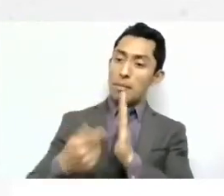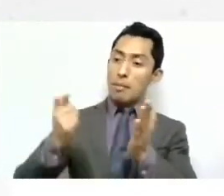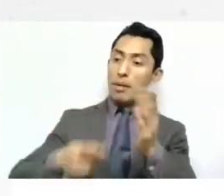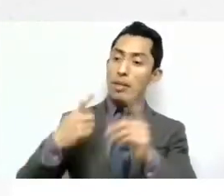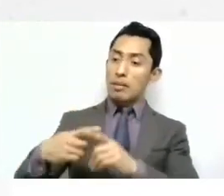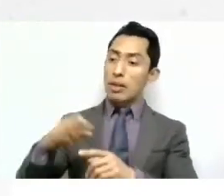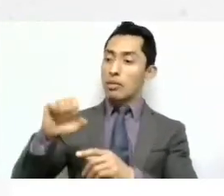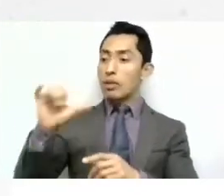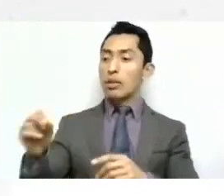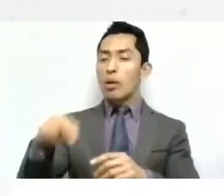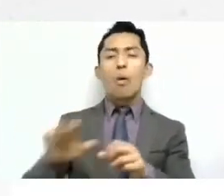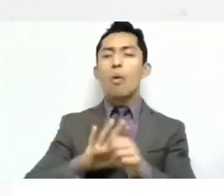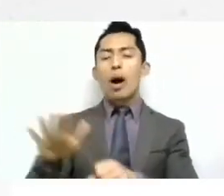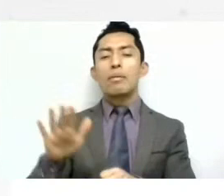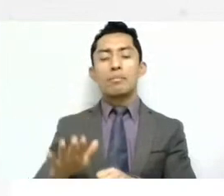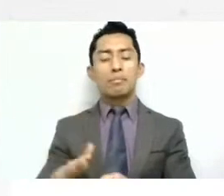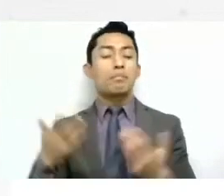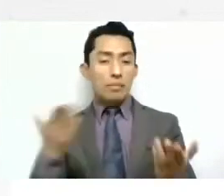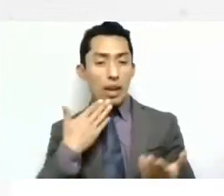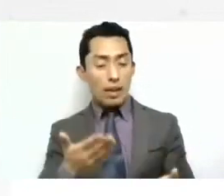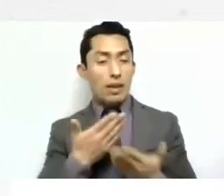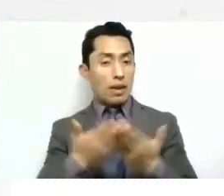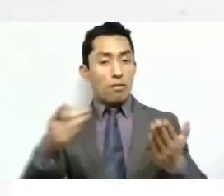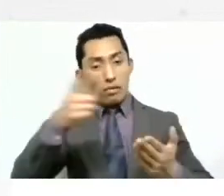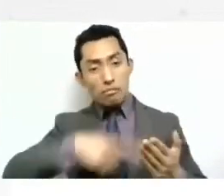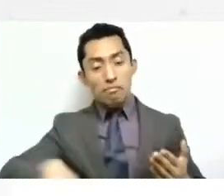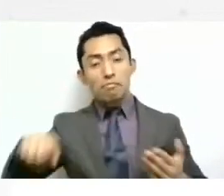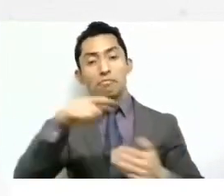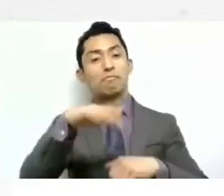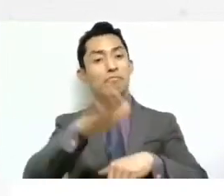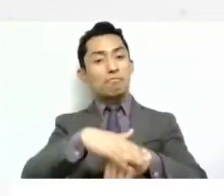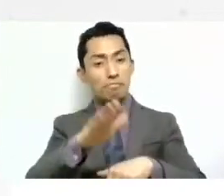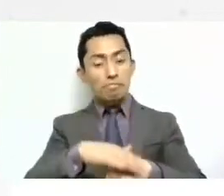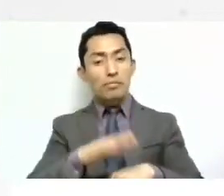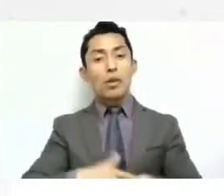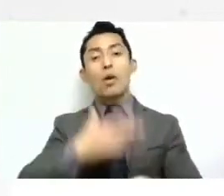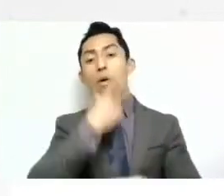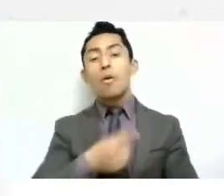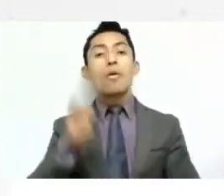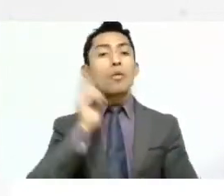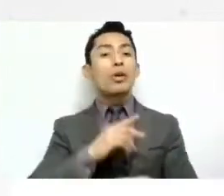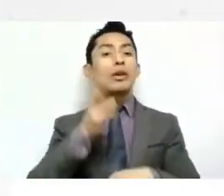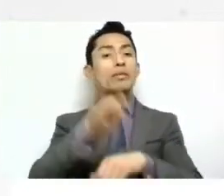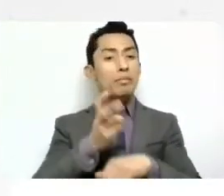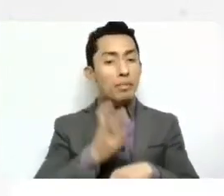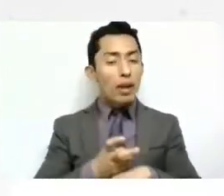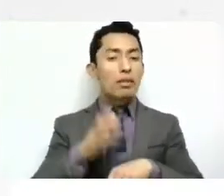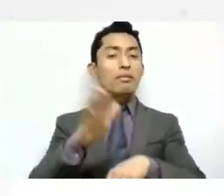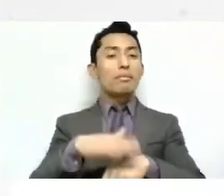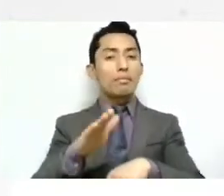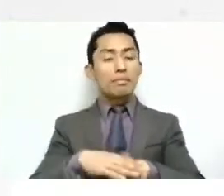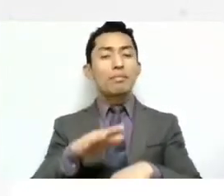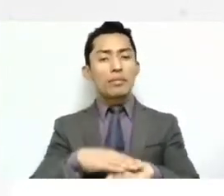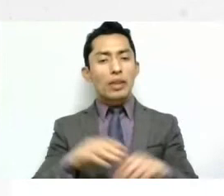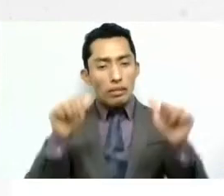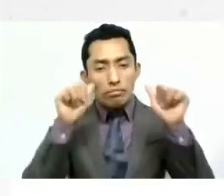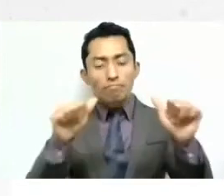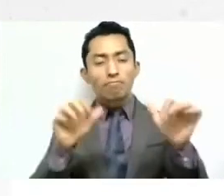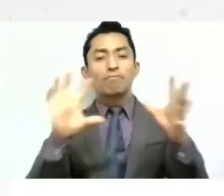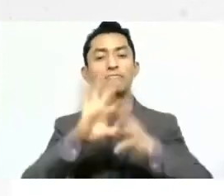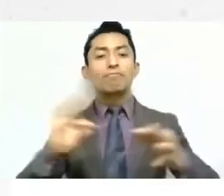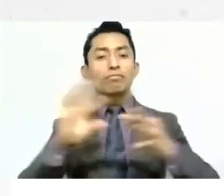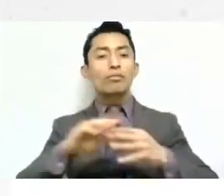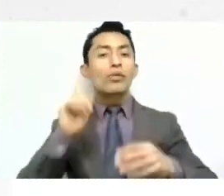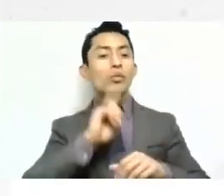Entonces, sin más preámbulos, invito a que veamos lo que tienen que decirnos nuestras